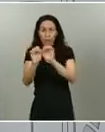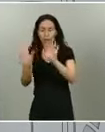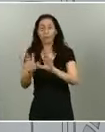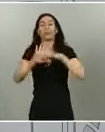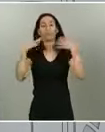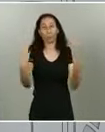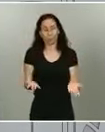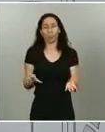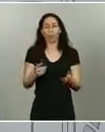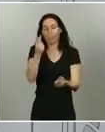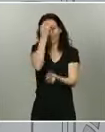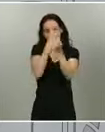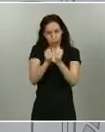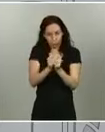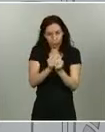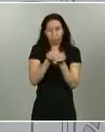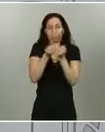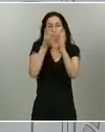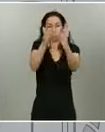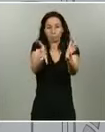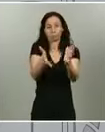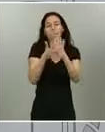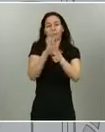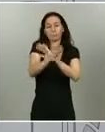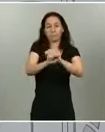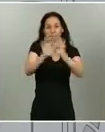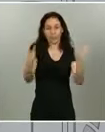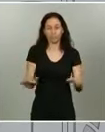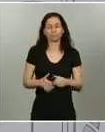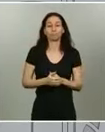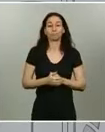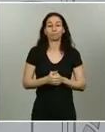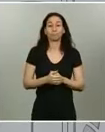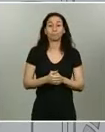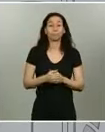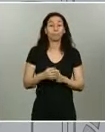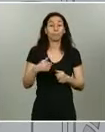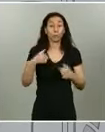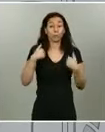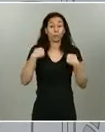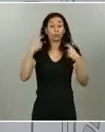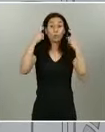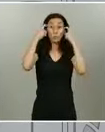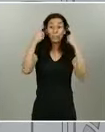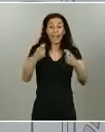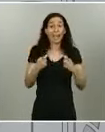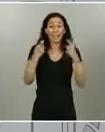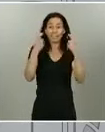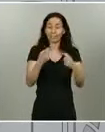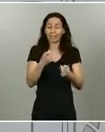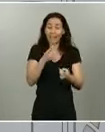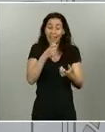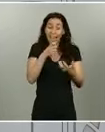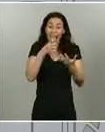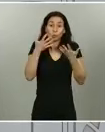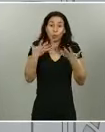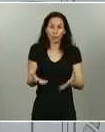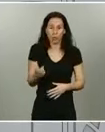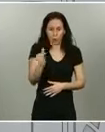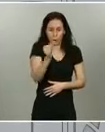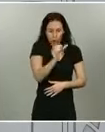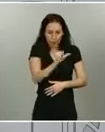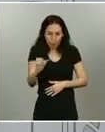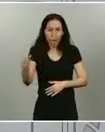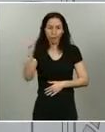disposición la serie completa de casos. Vamos a tratar de hacerlo como mínimo una actualización semanal para que no se queden